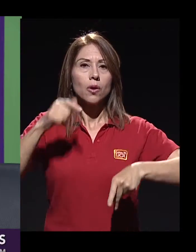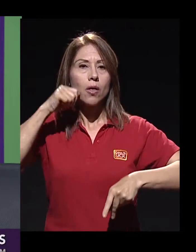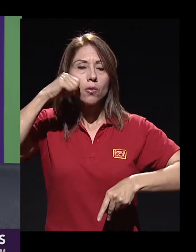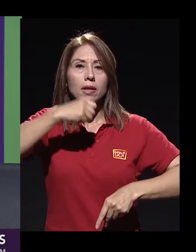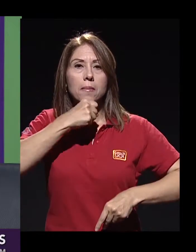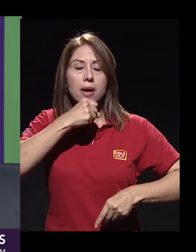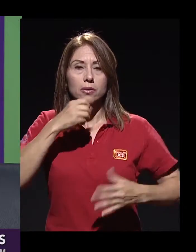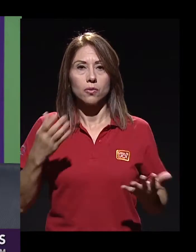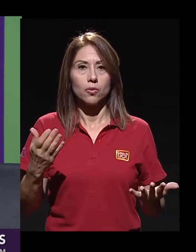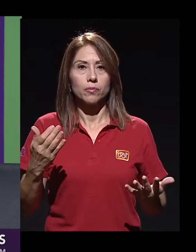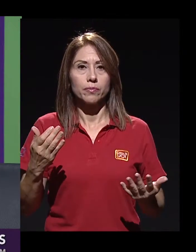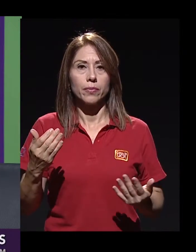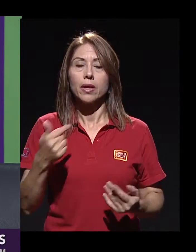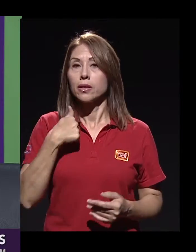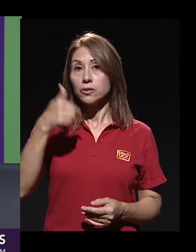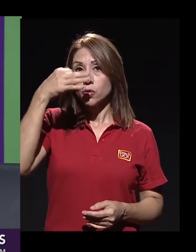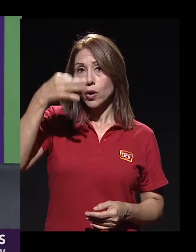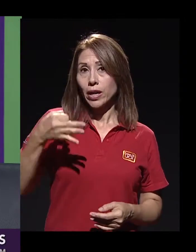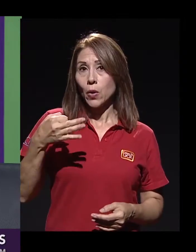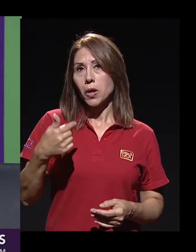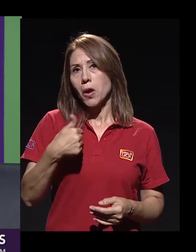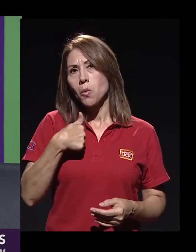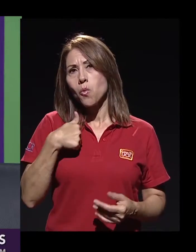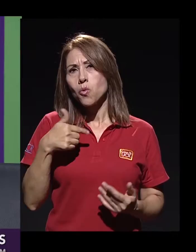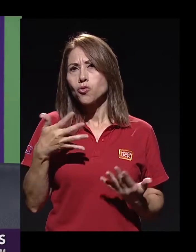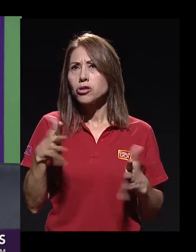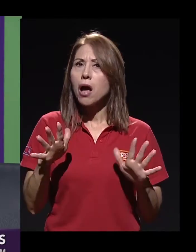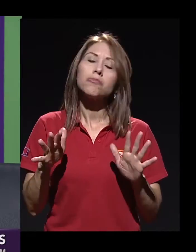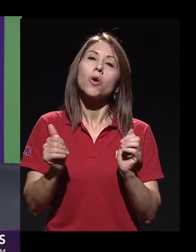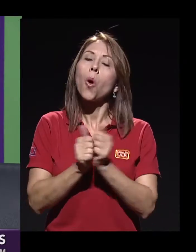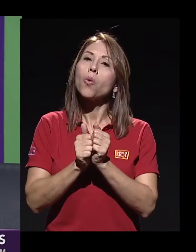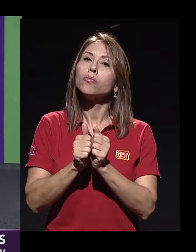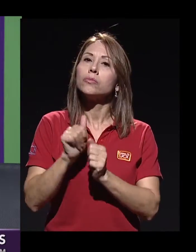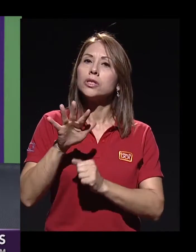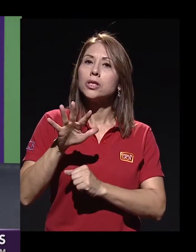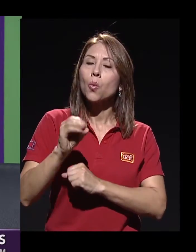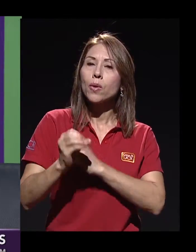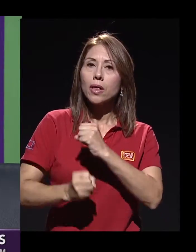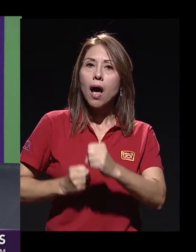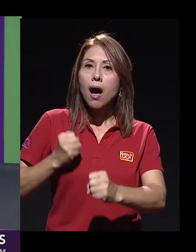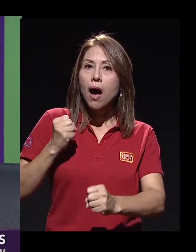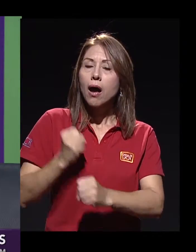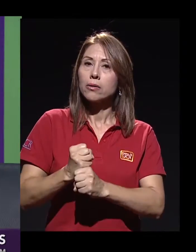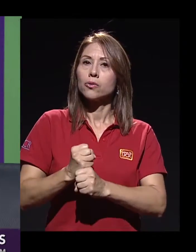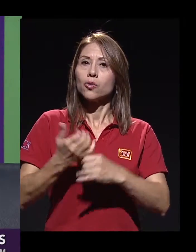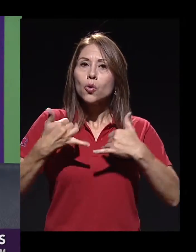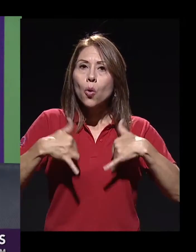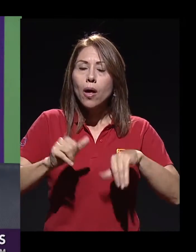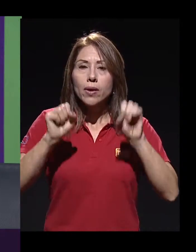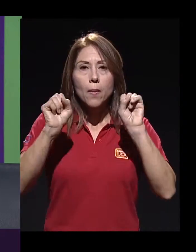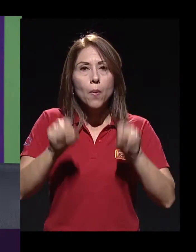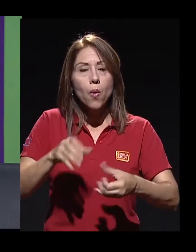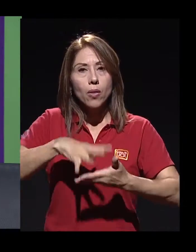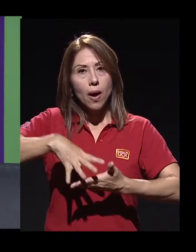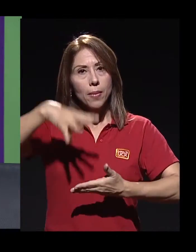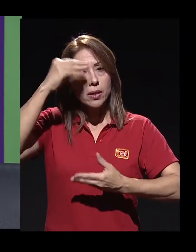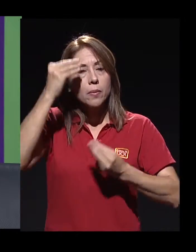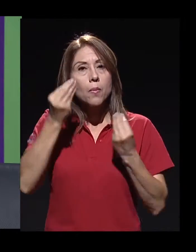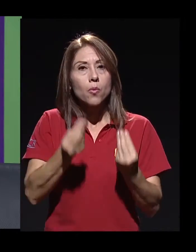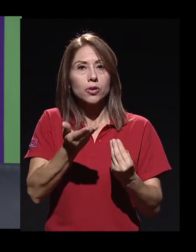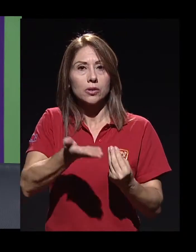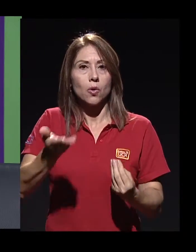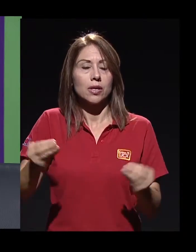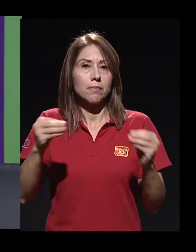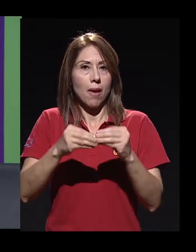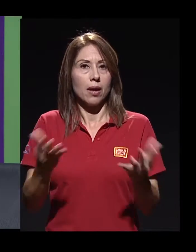que mal, yo creo que uno a la edad de 50 años todavía puede aprender muchas cosas